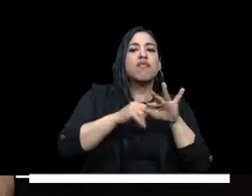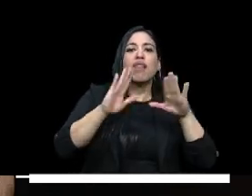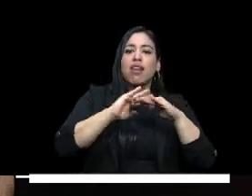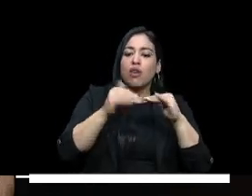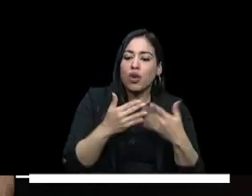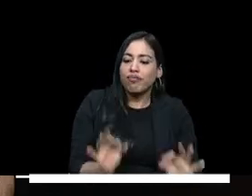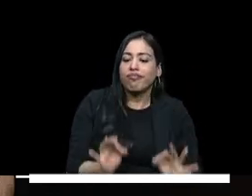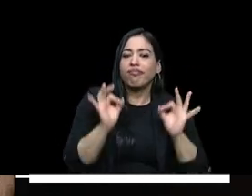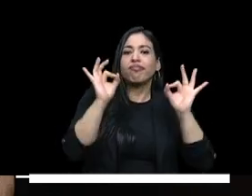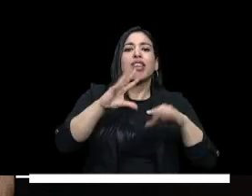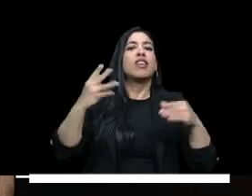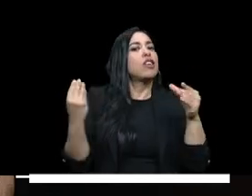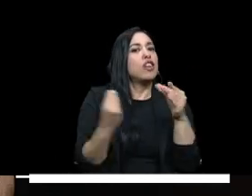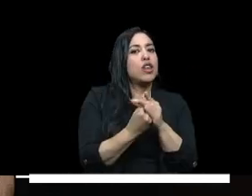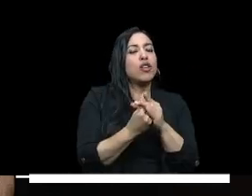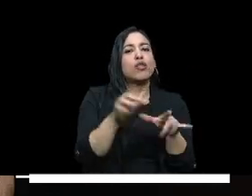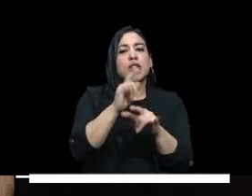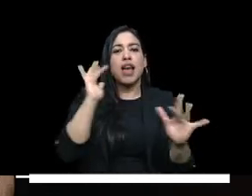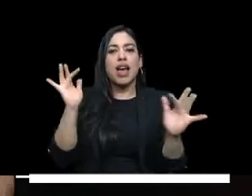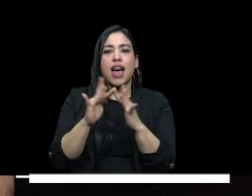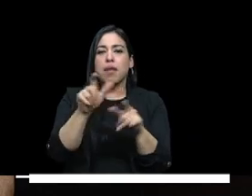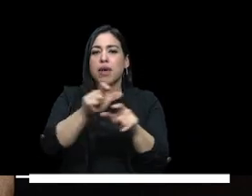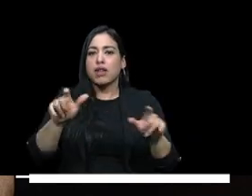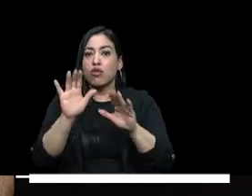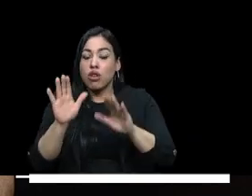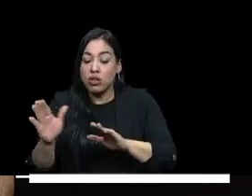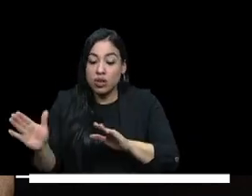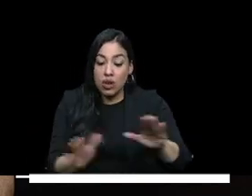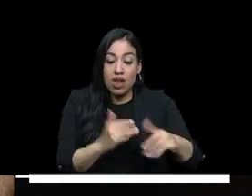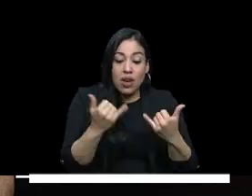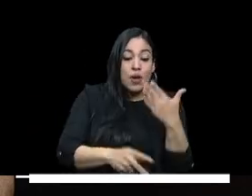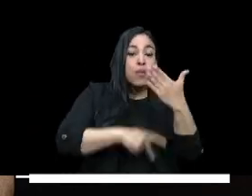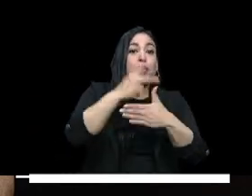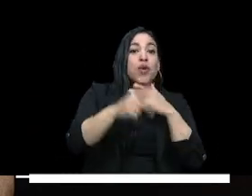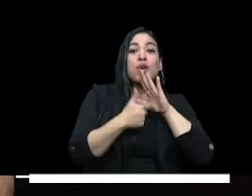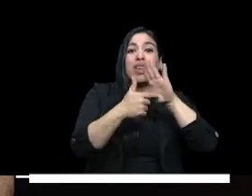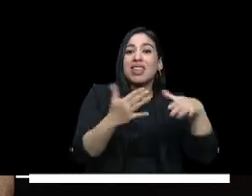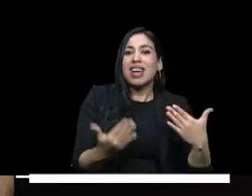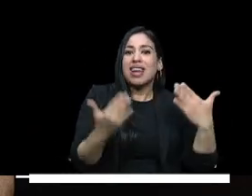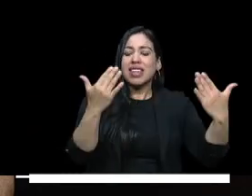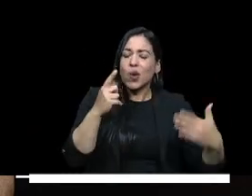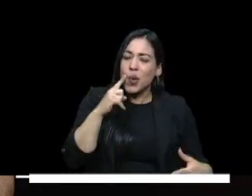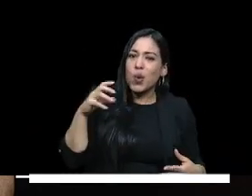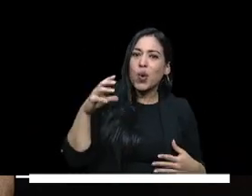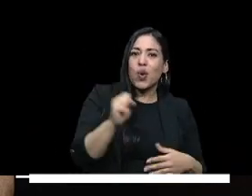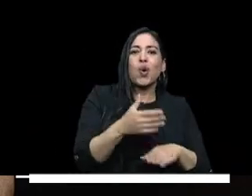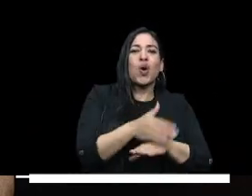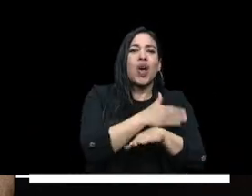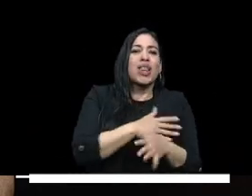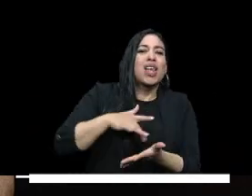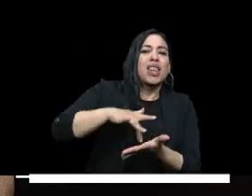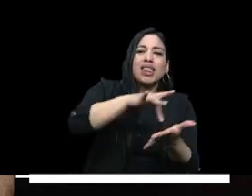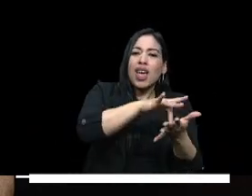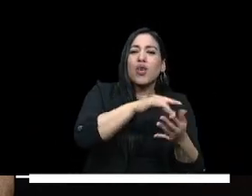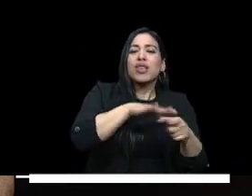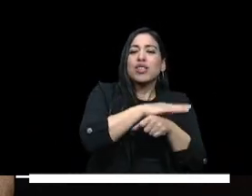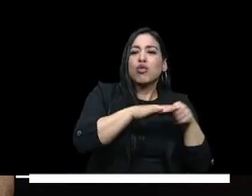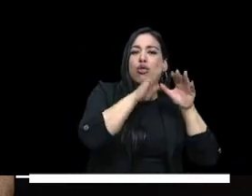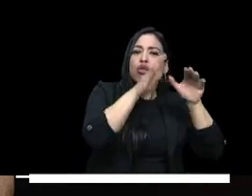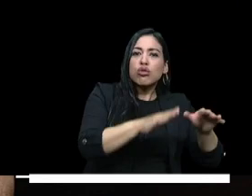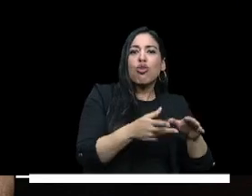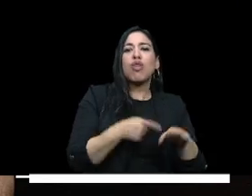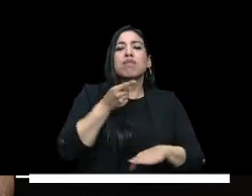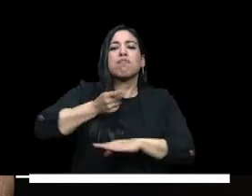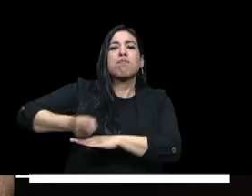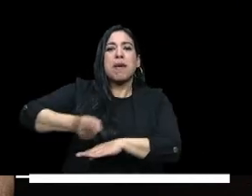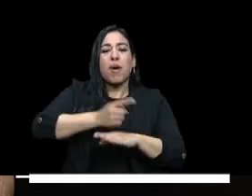de calidad incluyente y de pertinencia así que este proyecto nos permite saldar esa deuda en cumplimiento con los